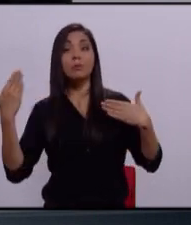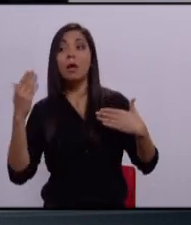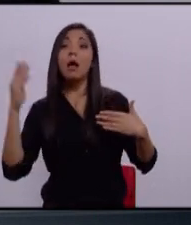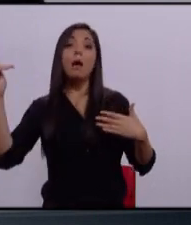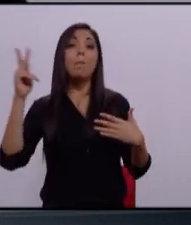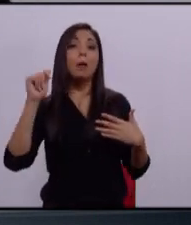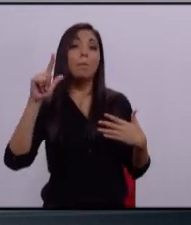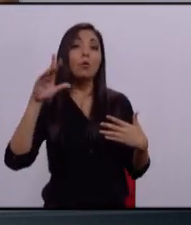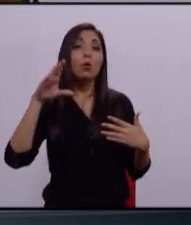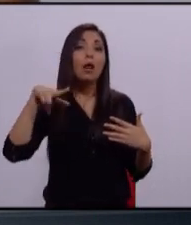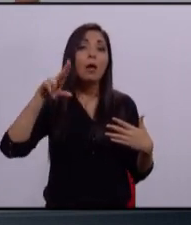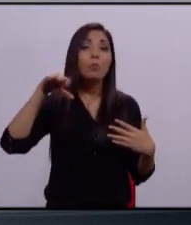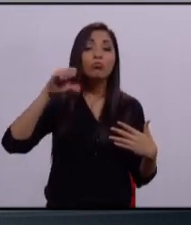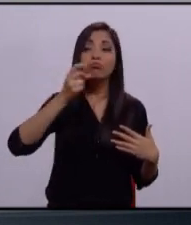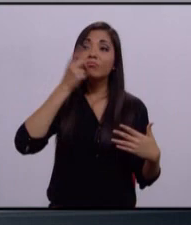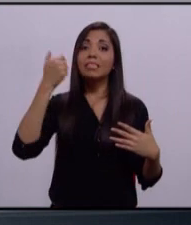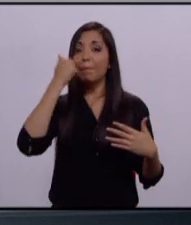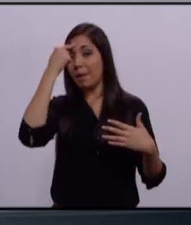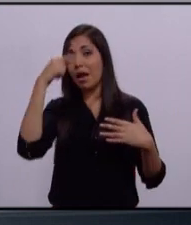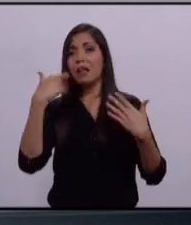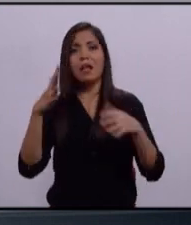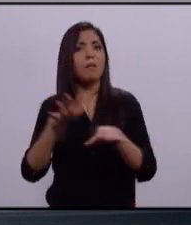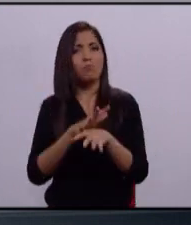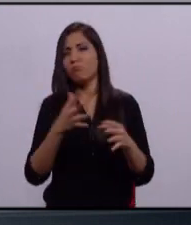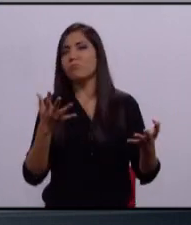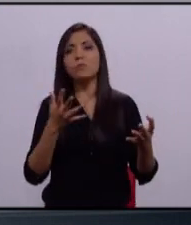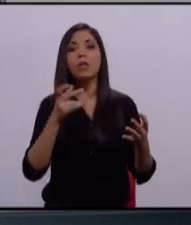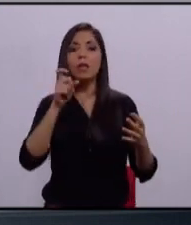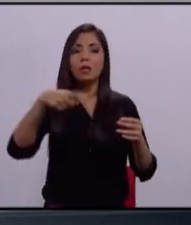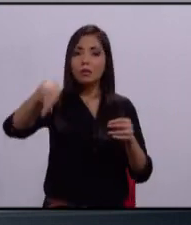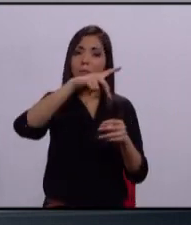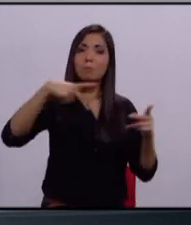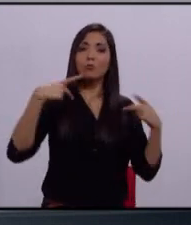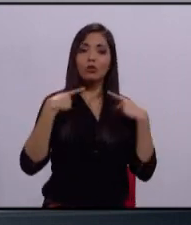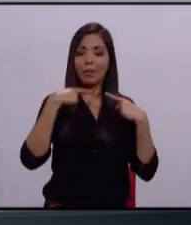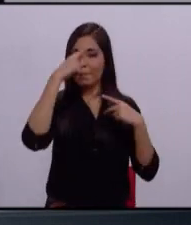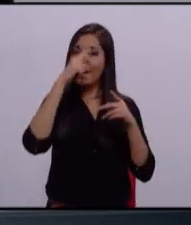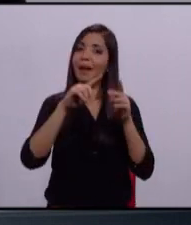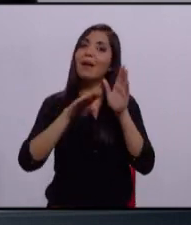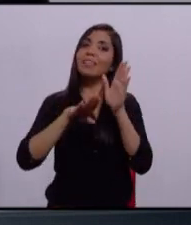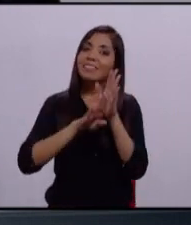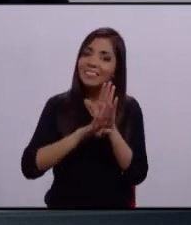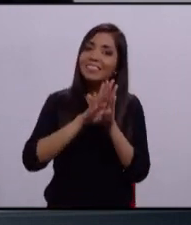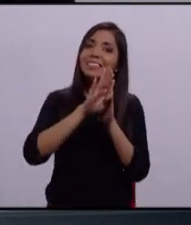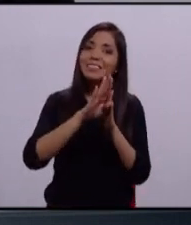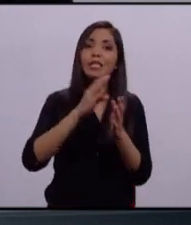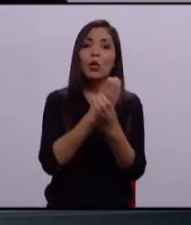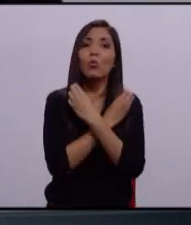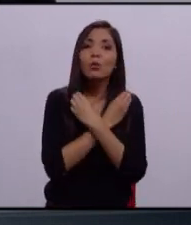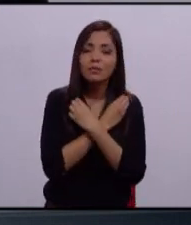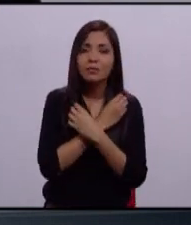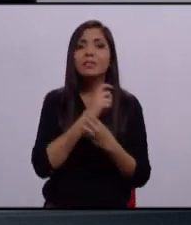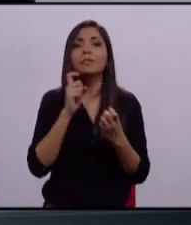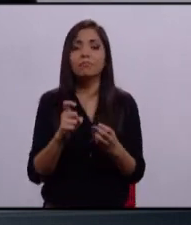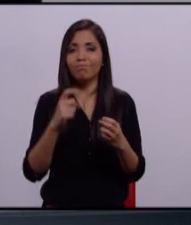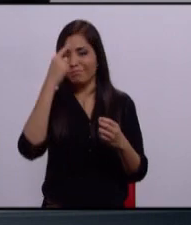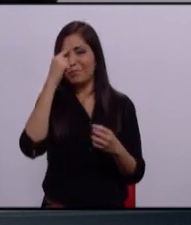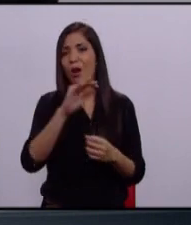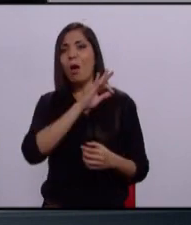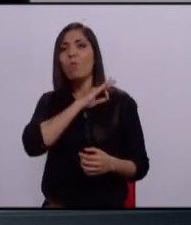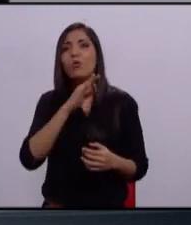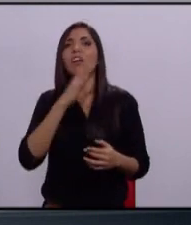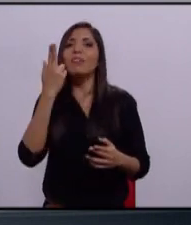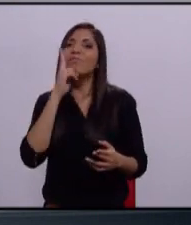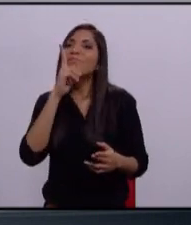Lemus. Tenemos que generar mayor comunicación y que estos jóvenes salgan adelante para que si invertimos en educación se pueda generar el desarrollo de